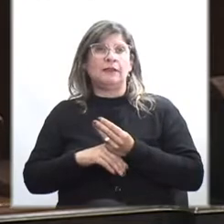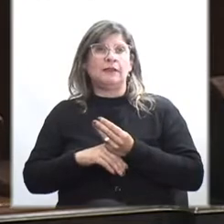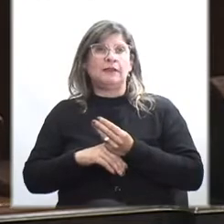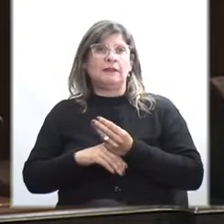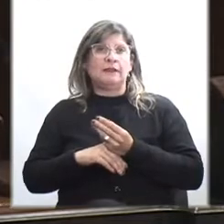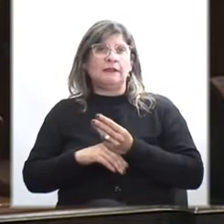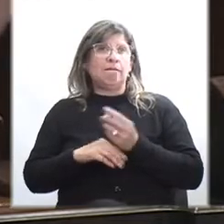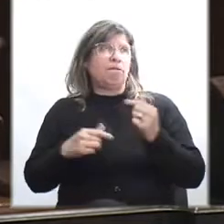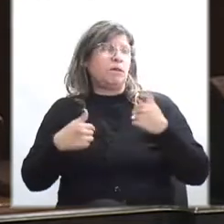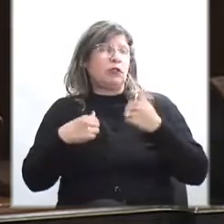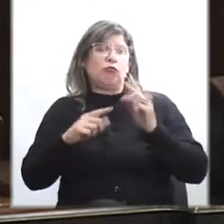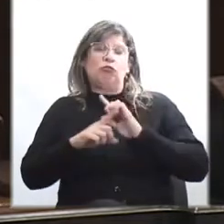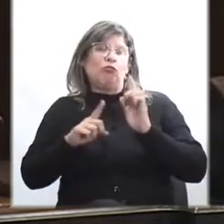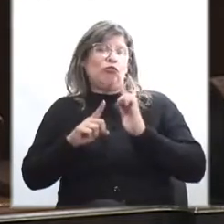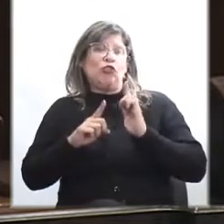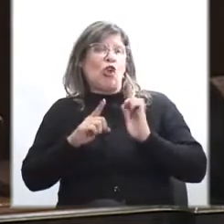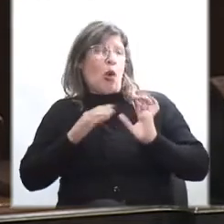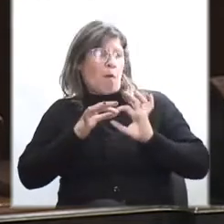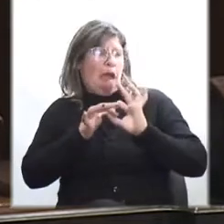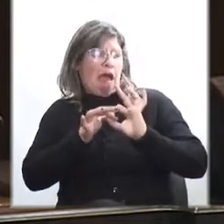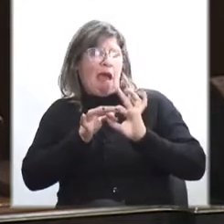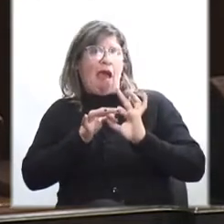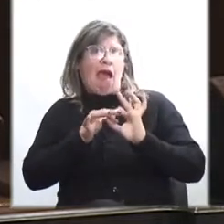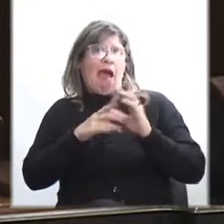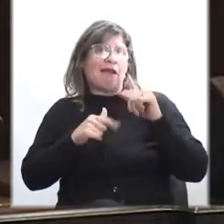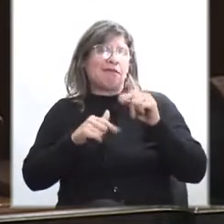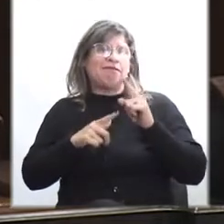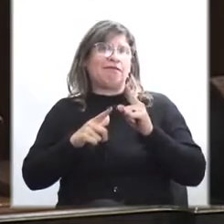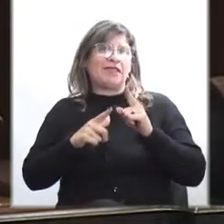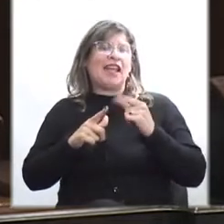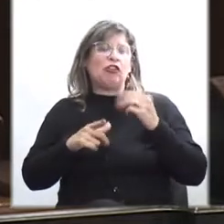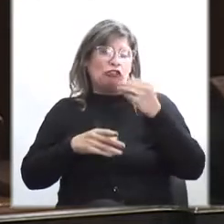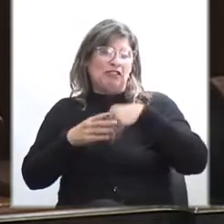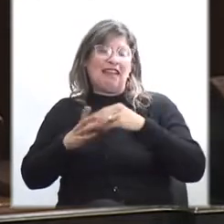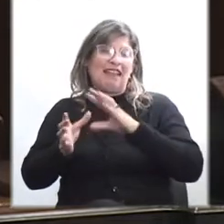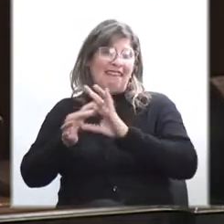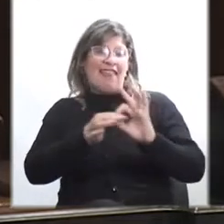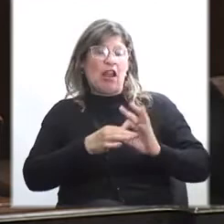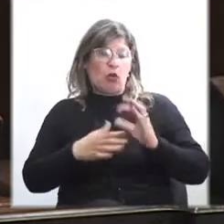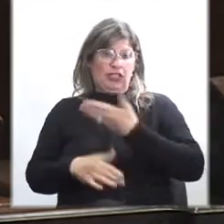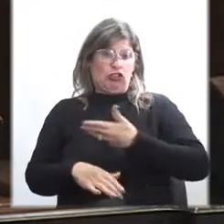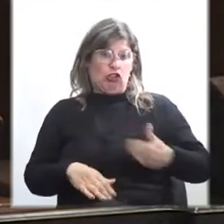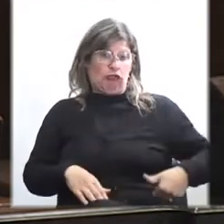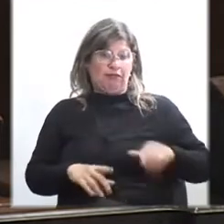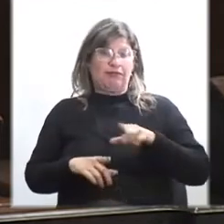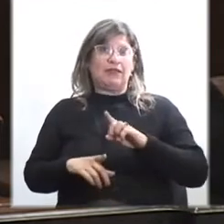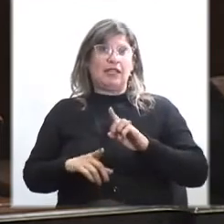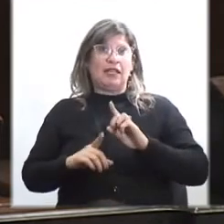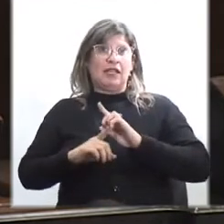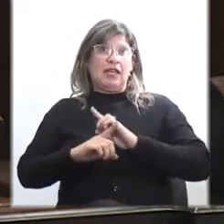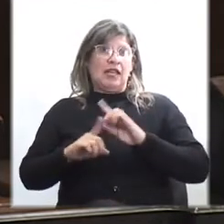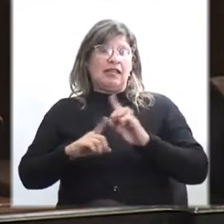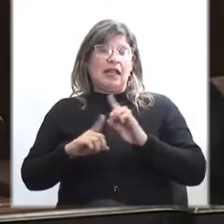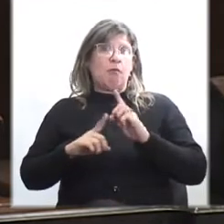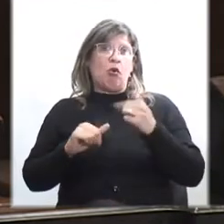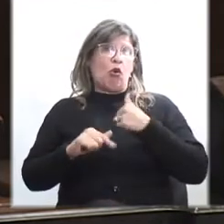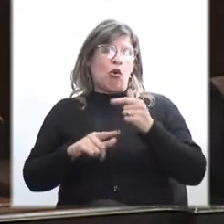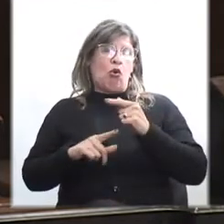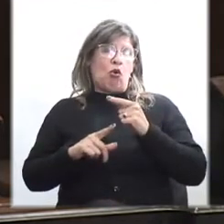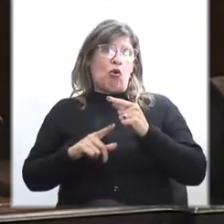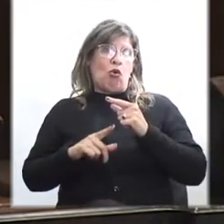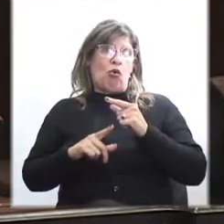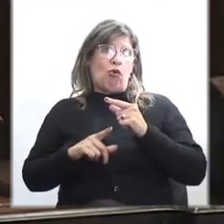O sea, yo no lo asocio a los integrantes de la coalición. Tampoco asocio que el gobierno